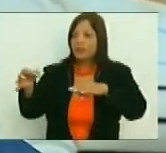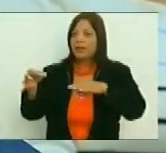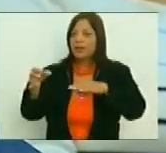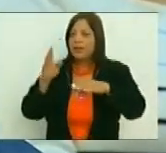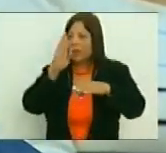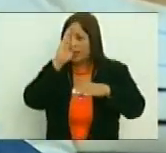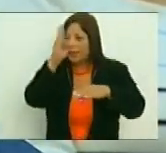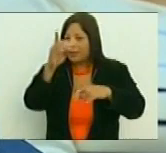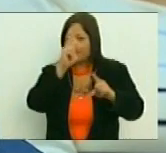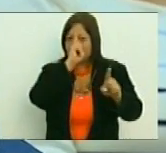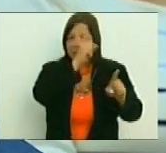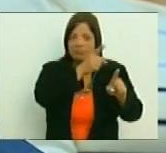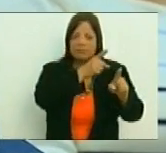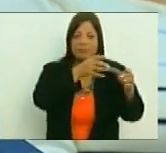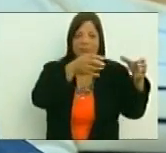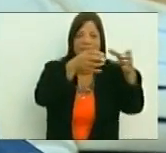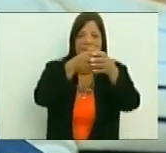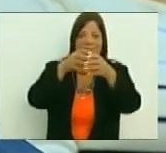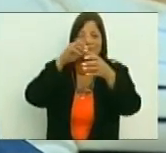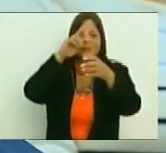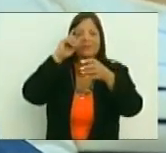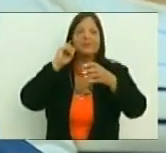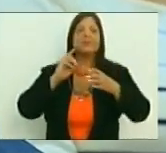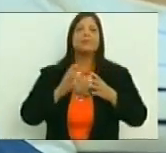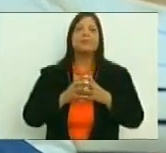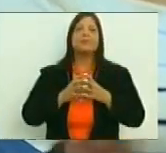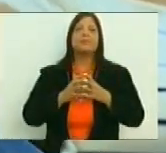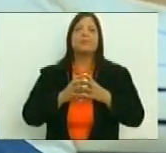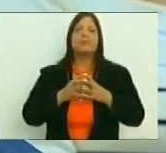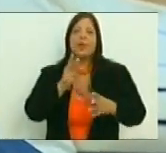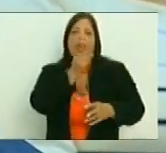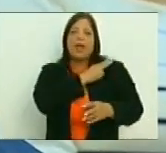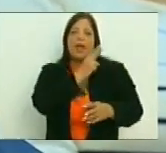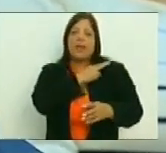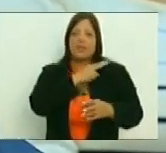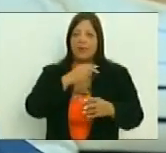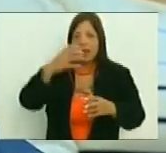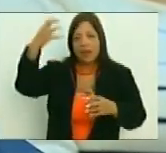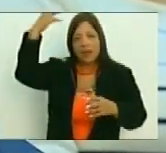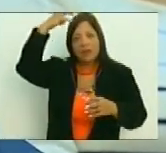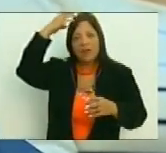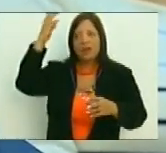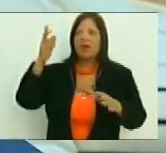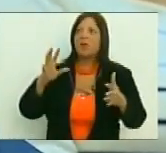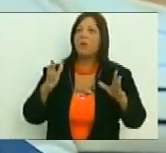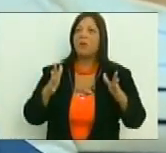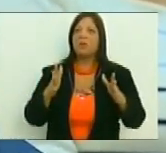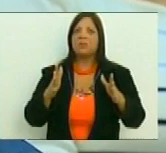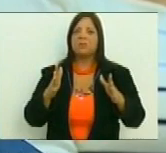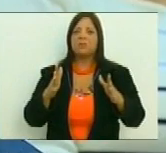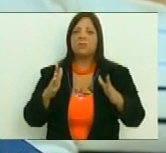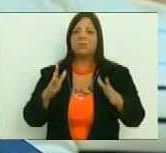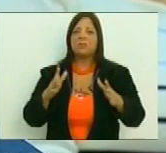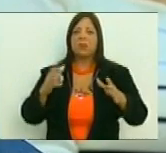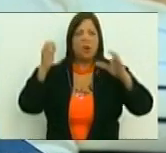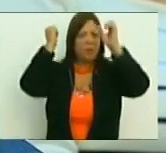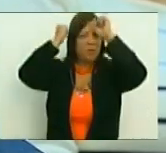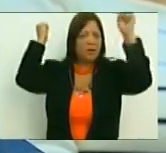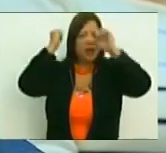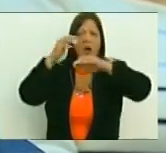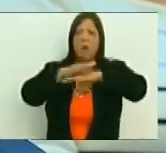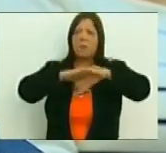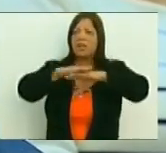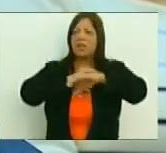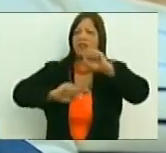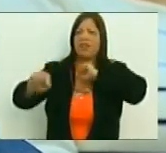se dirige a uno de los jefes de la corona casi como una especie de canciller o ministro de la